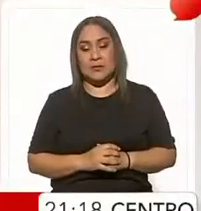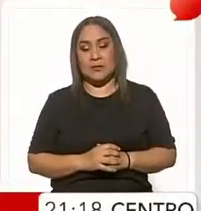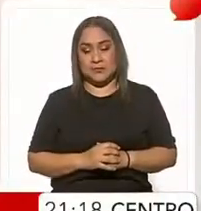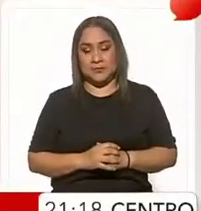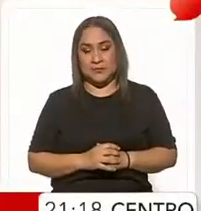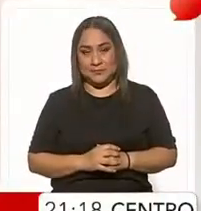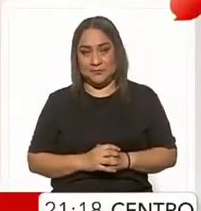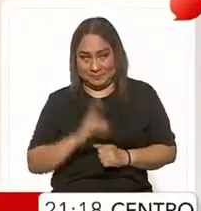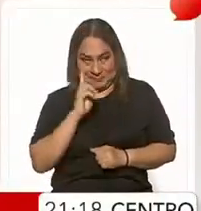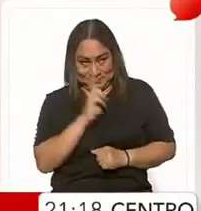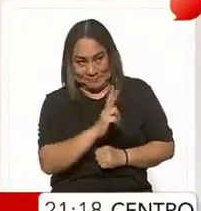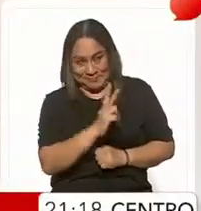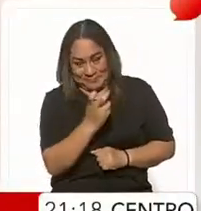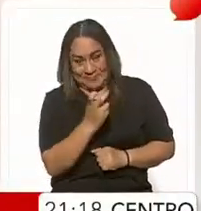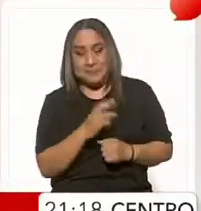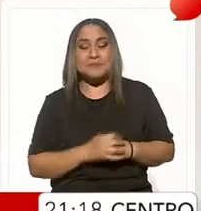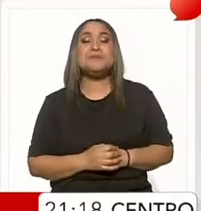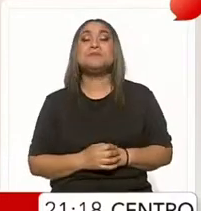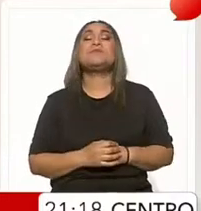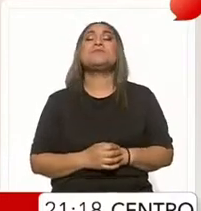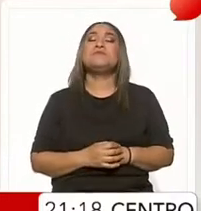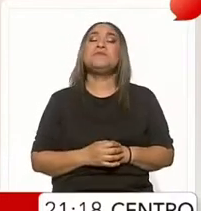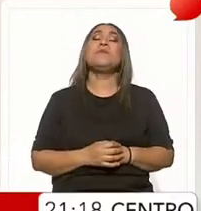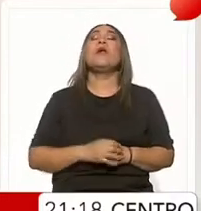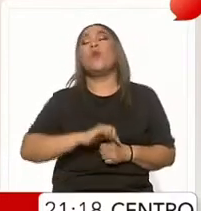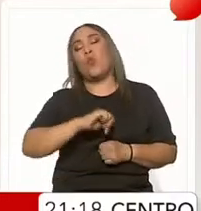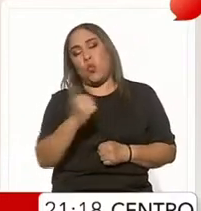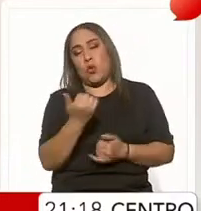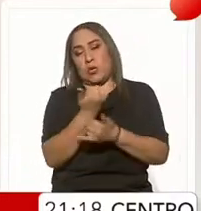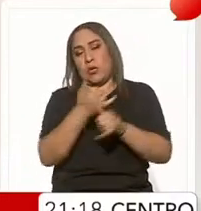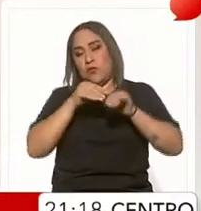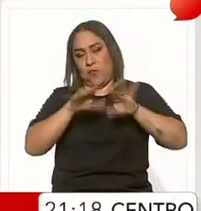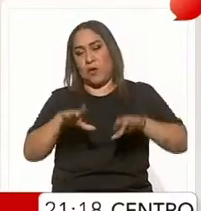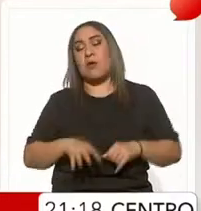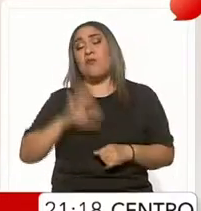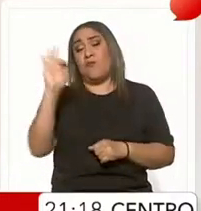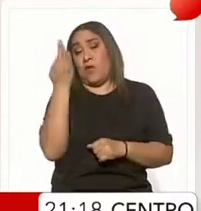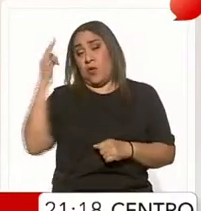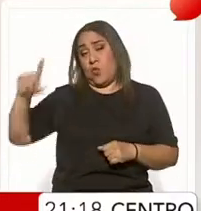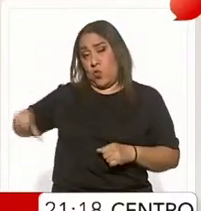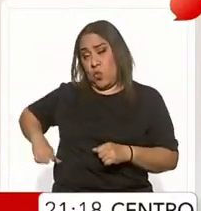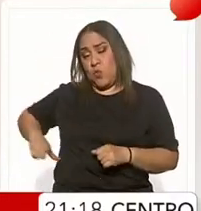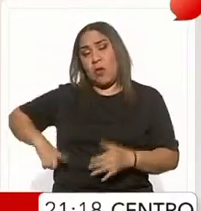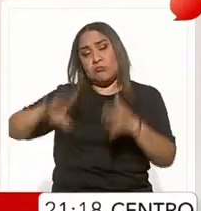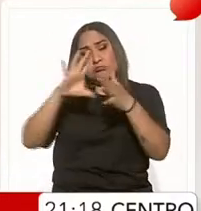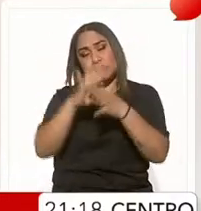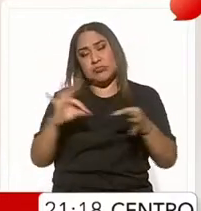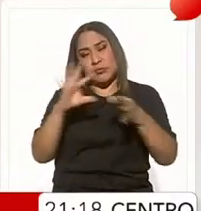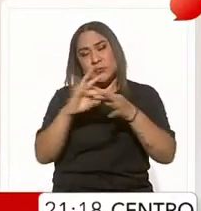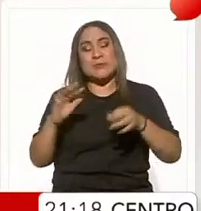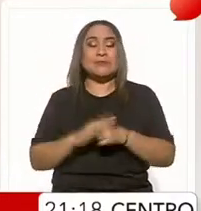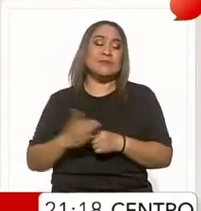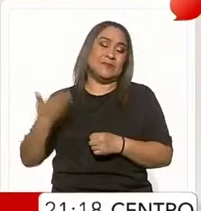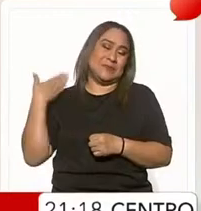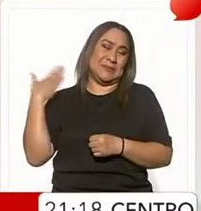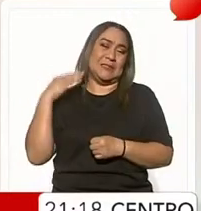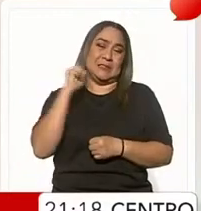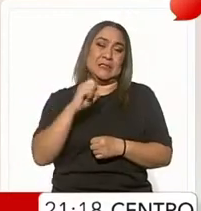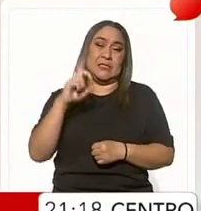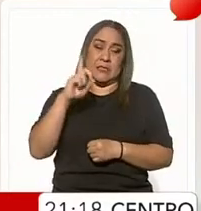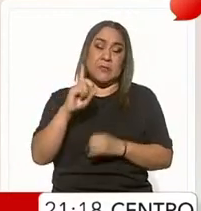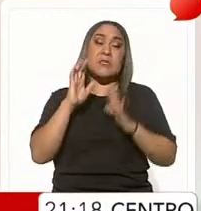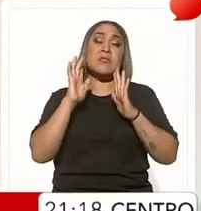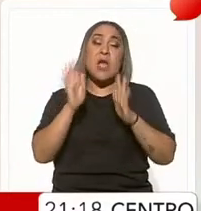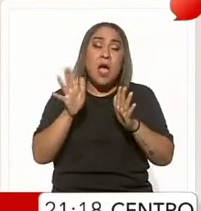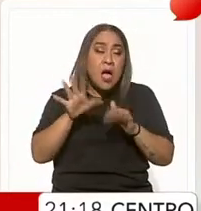Bueno, ahí lo que se dice, a pie de calle, y en otra información, el gobierno federal dio a conocer que este fin de semana se llevó a cabo un operativo